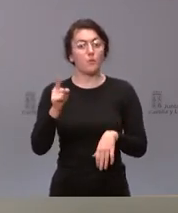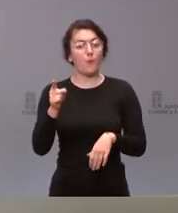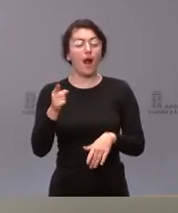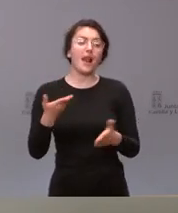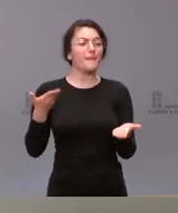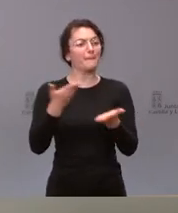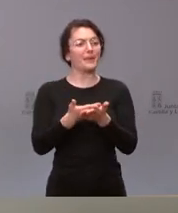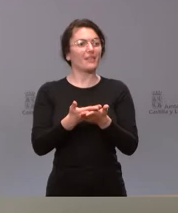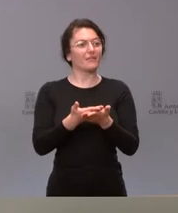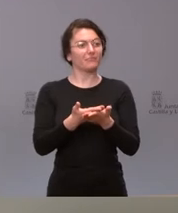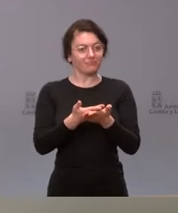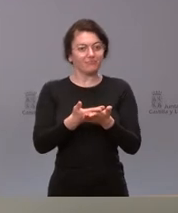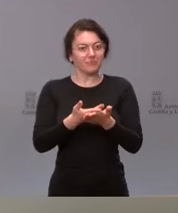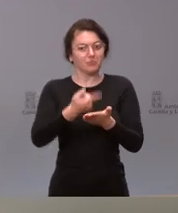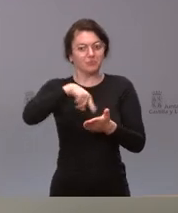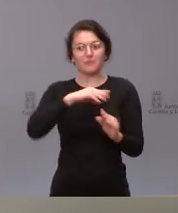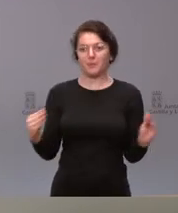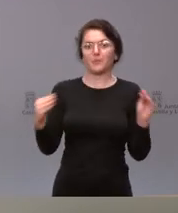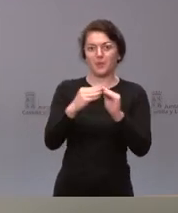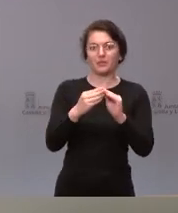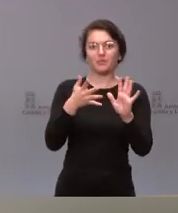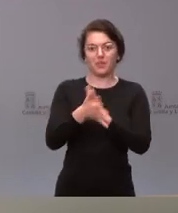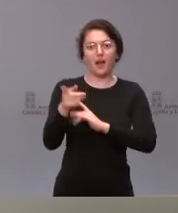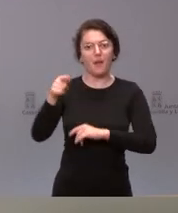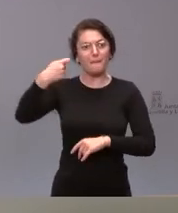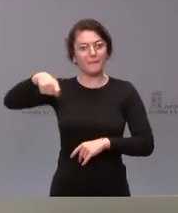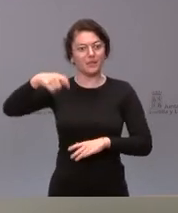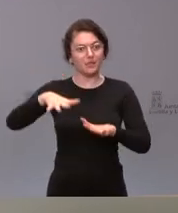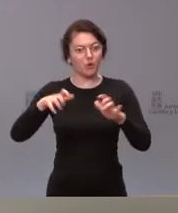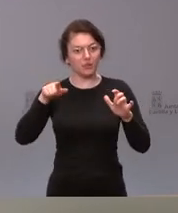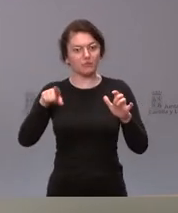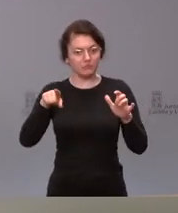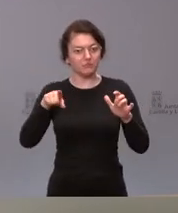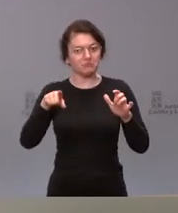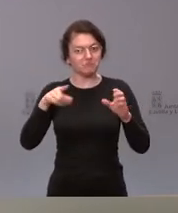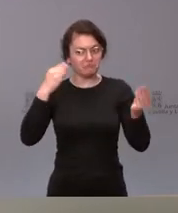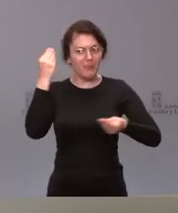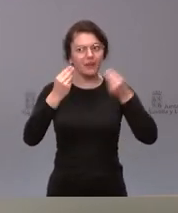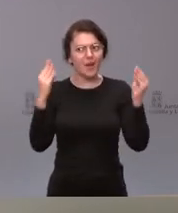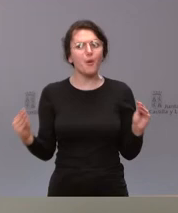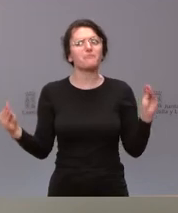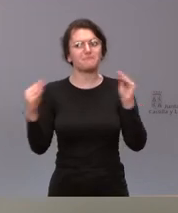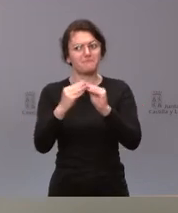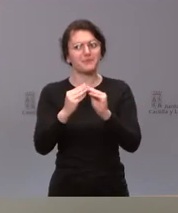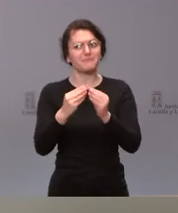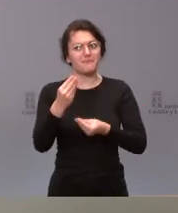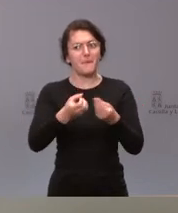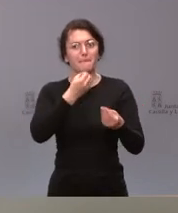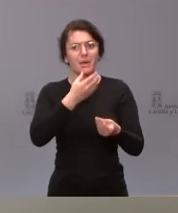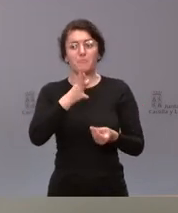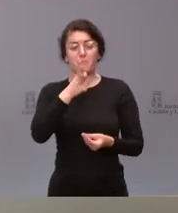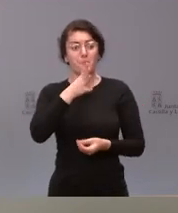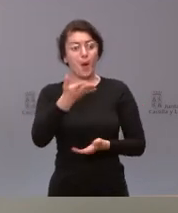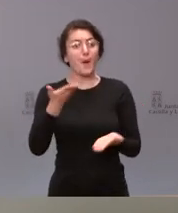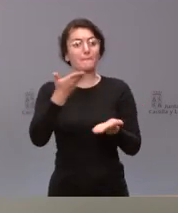desde la Junta de Castileón y por tanto estuvo acertado ahí el presidente de las Cortes de Castileón desde nuestro punto de vista al llamar a todos